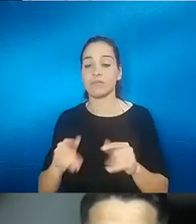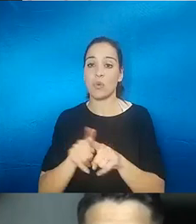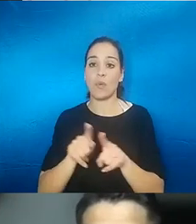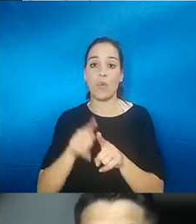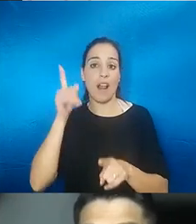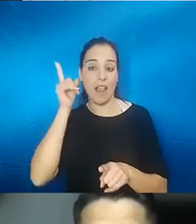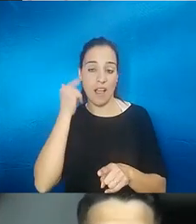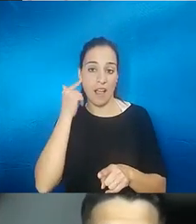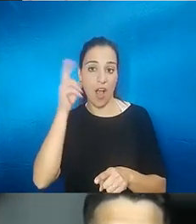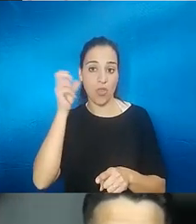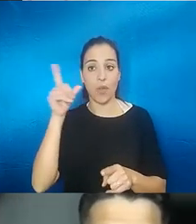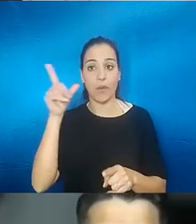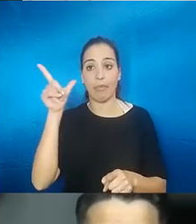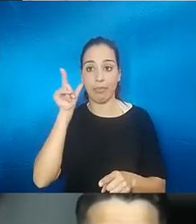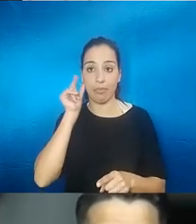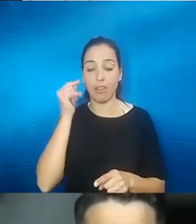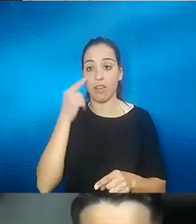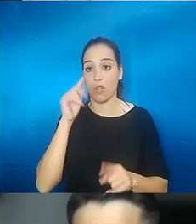vista hay gente joven que tiene